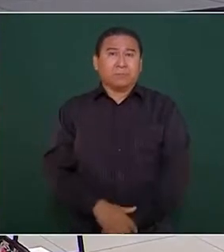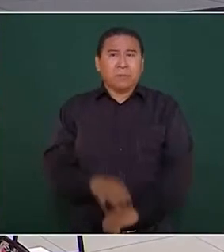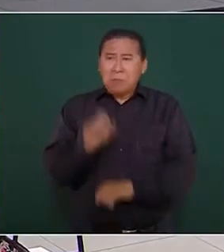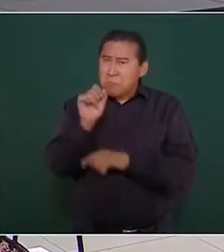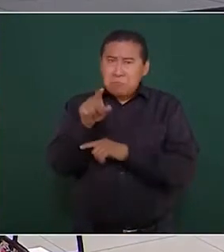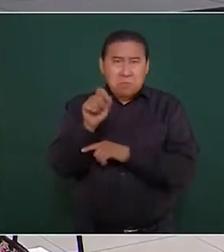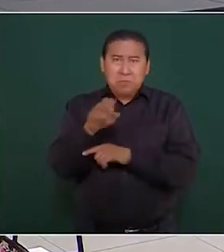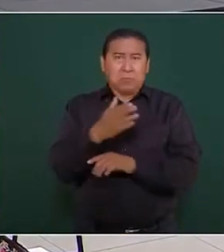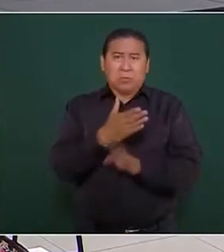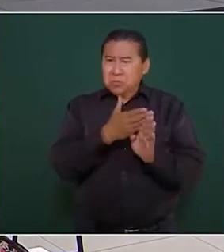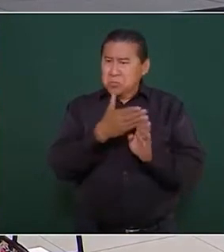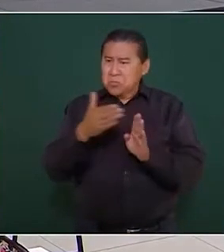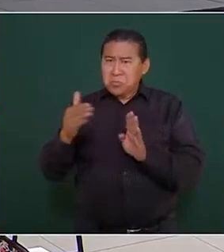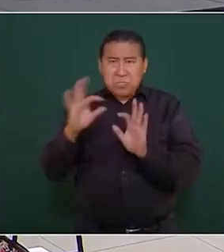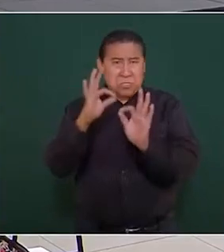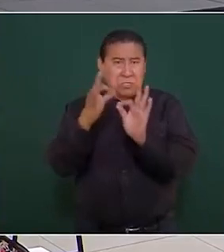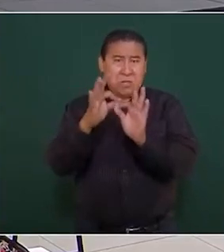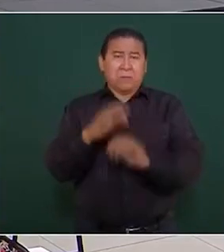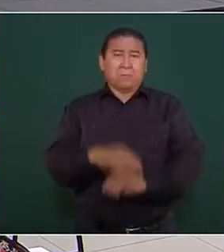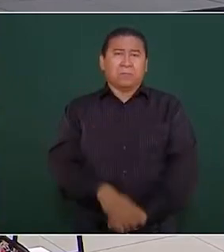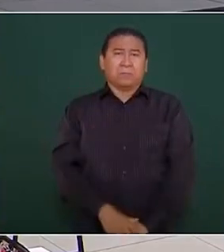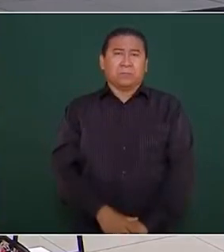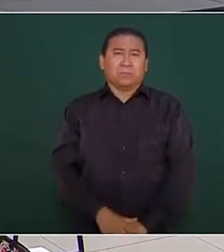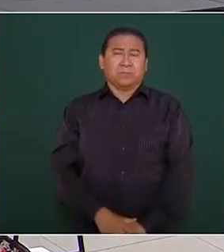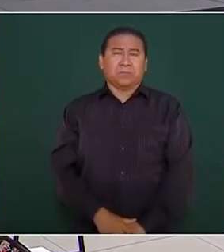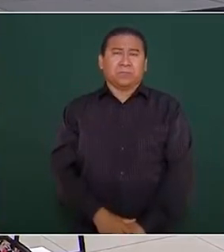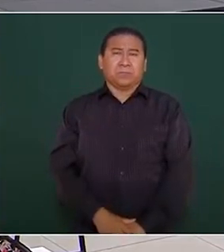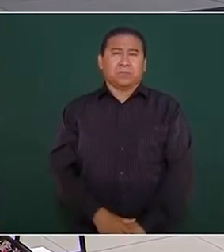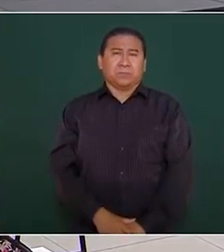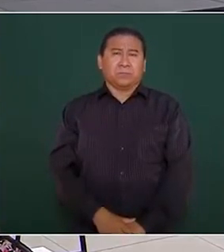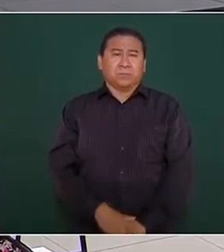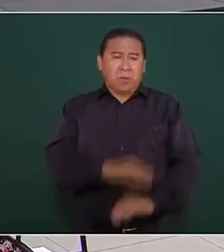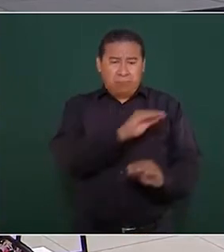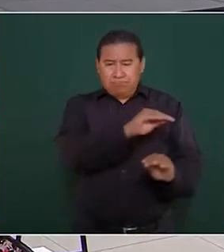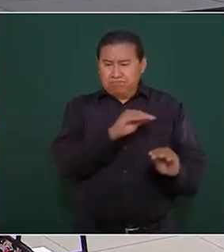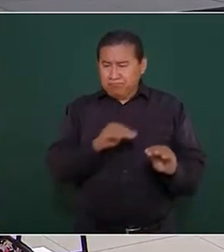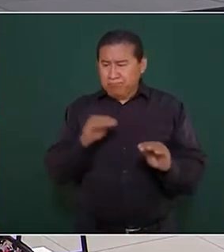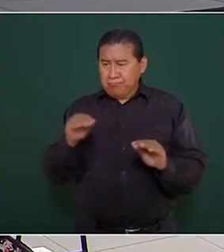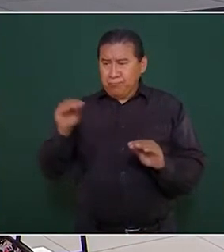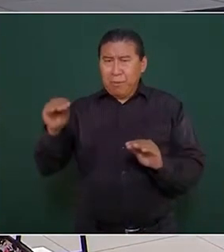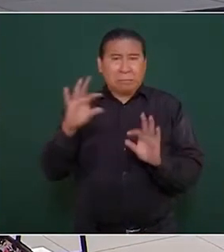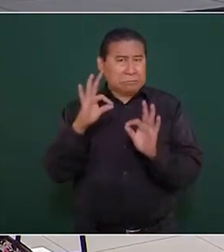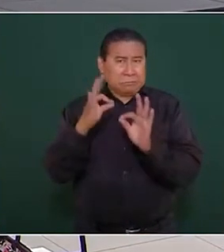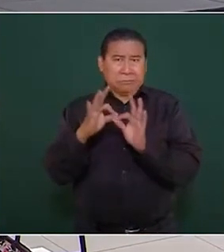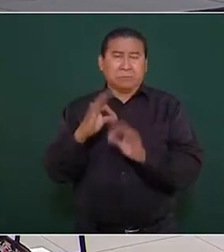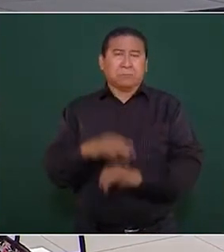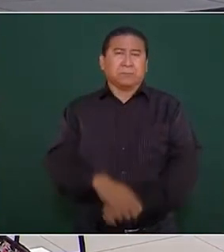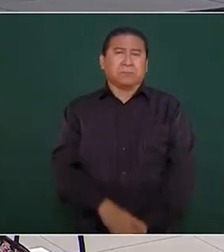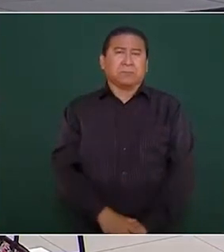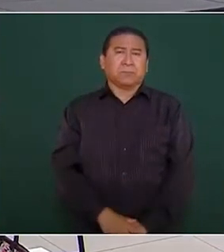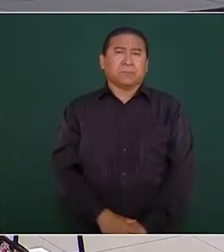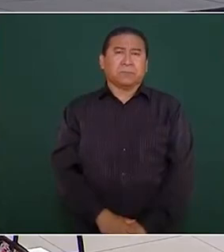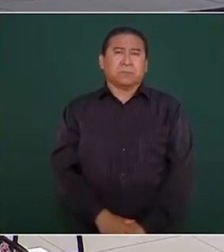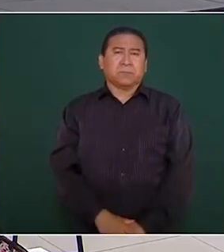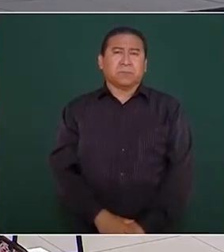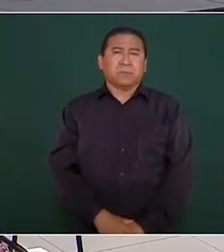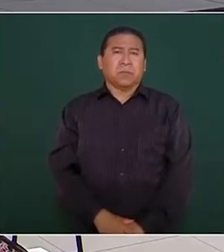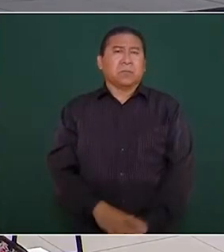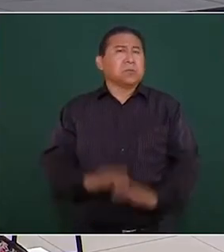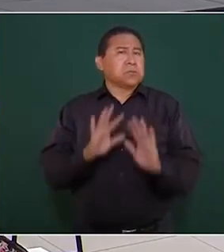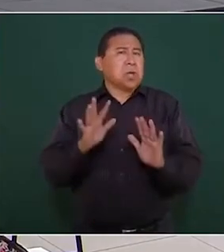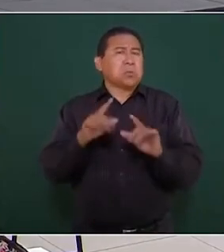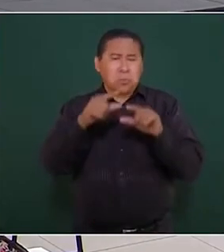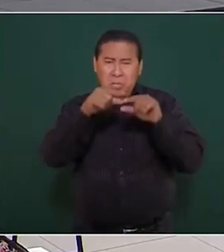ya se tiene todo el